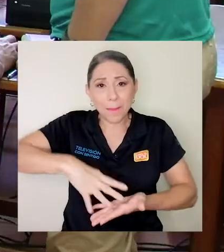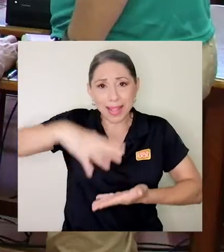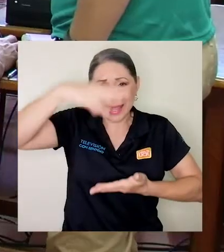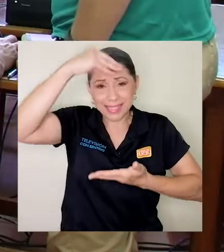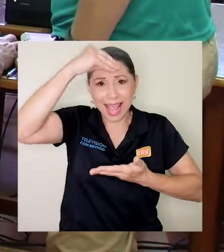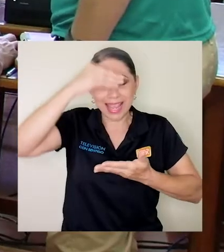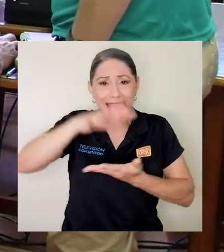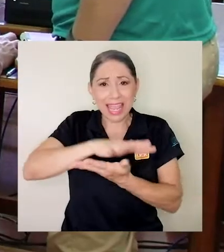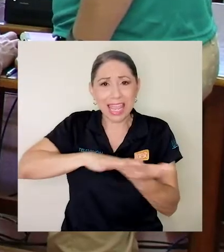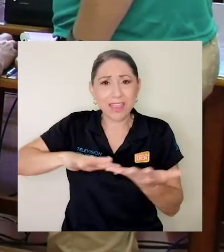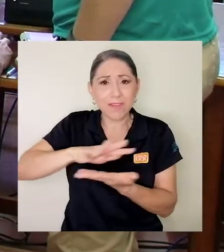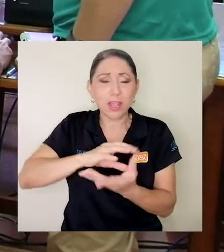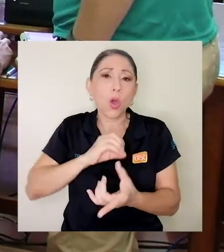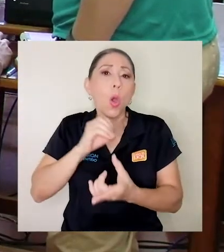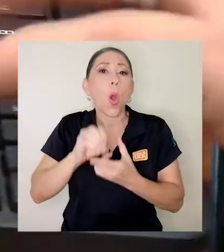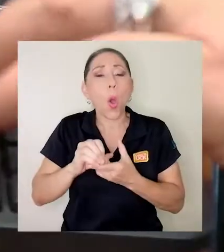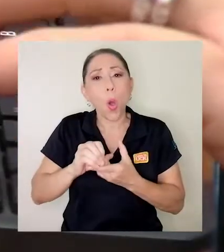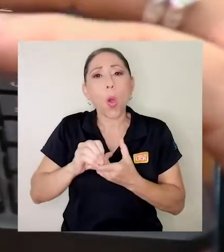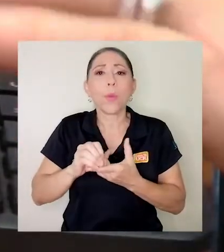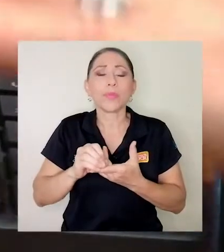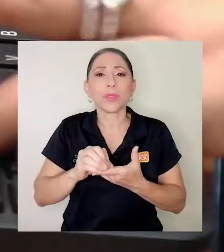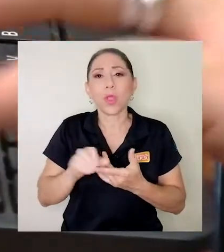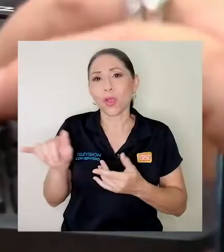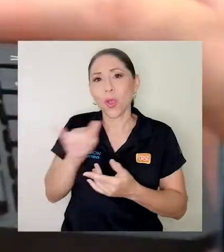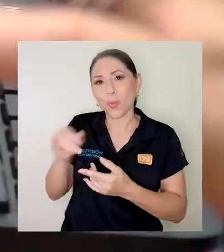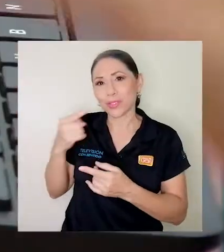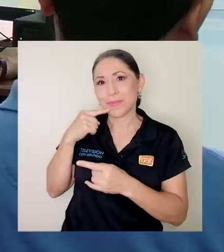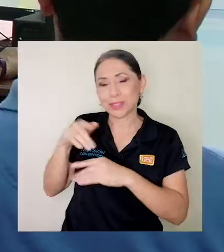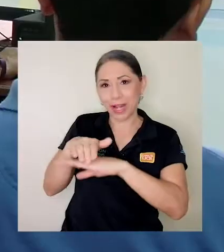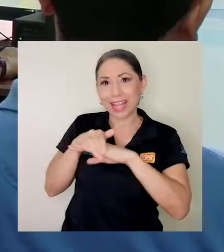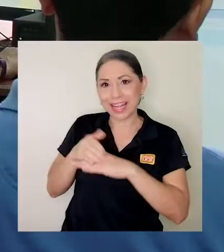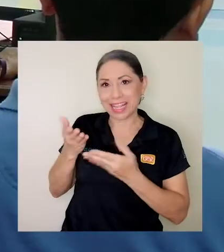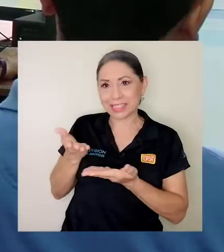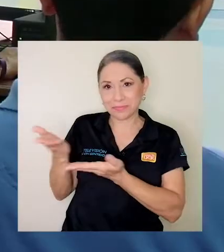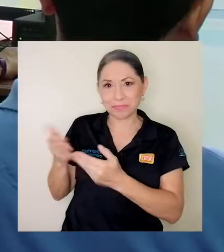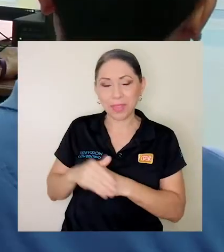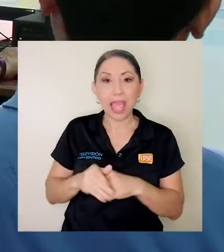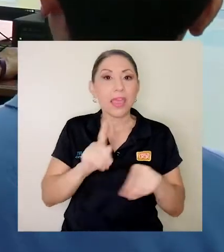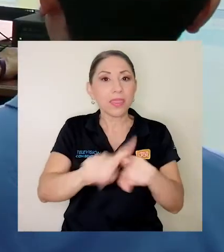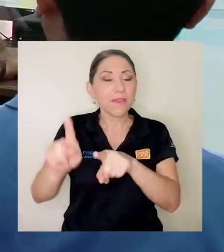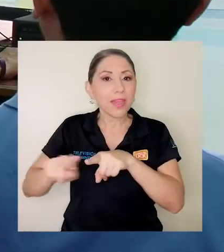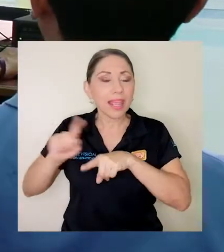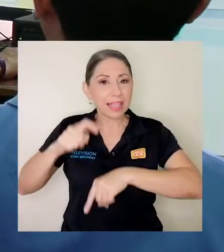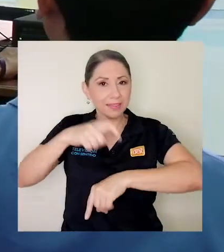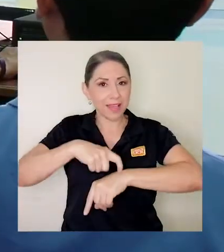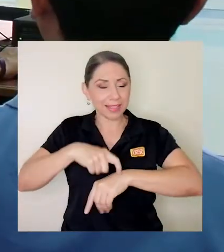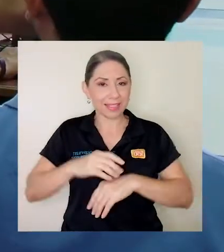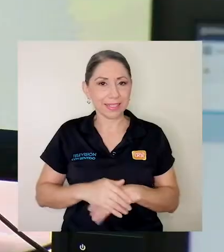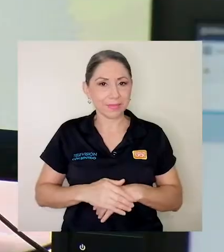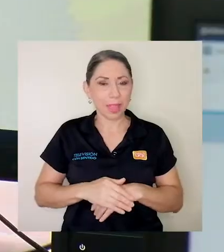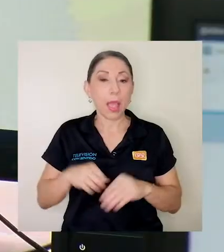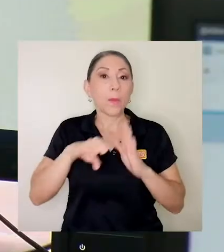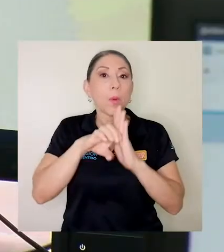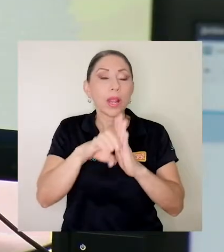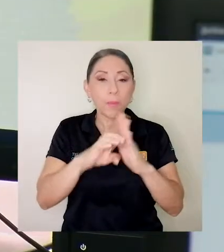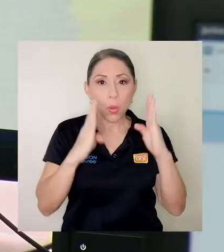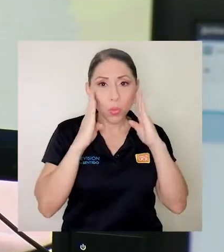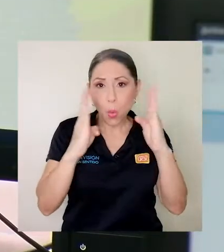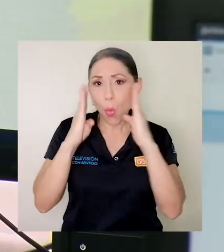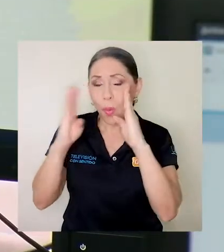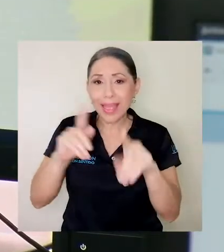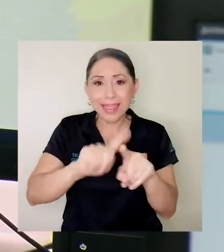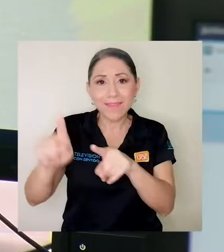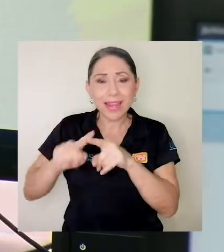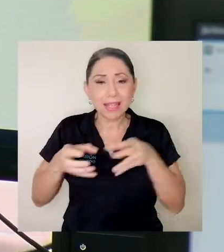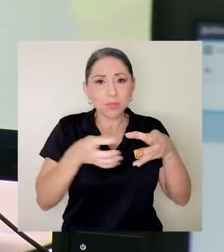learning, como se menciona en inglés, tiene diferentes fases, entre ellas poder tomar en cuenta a los diferentes